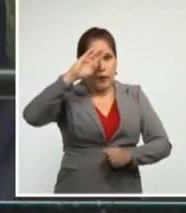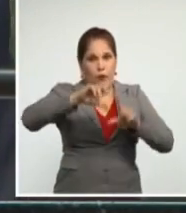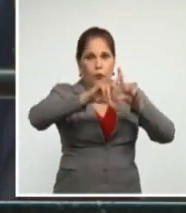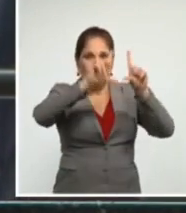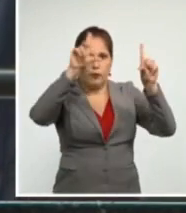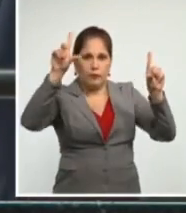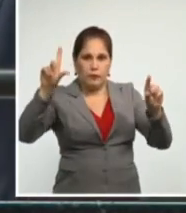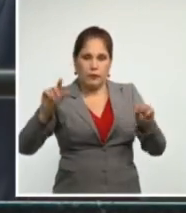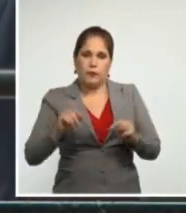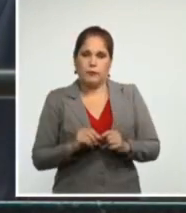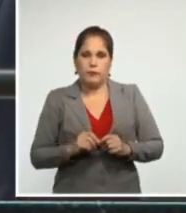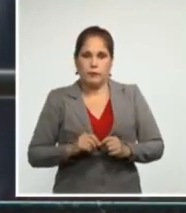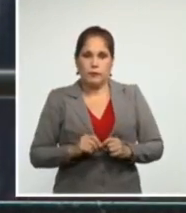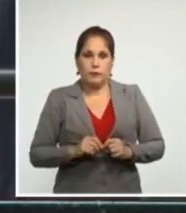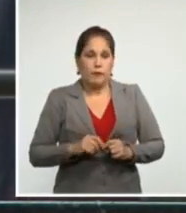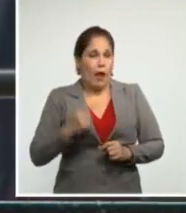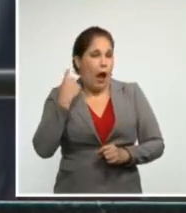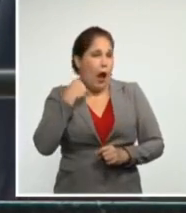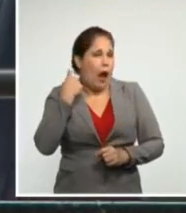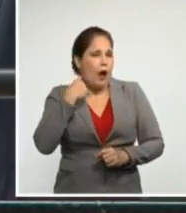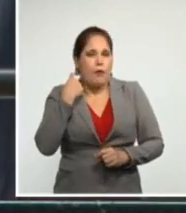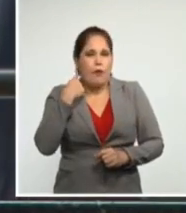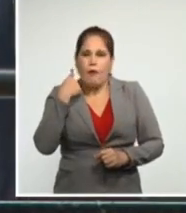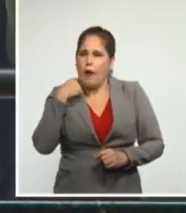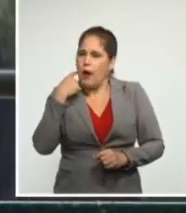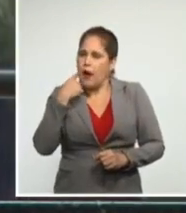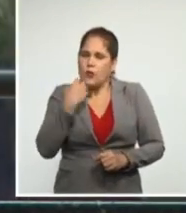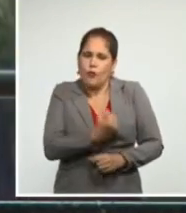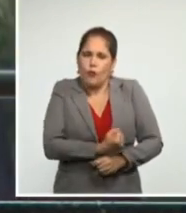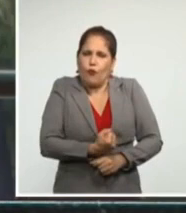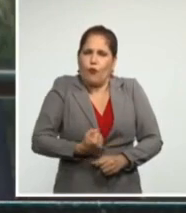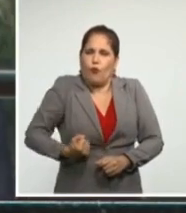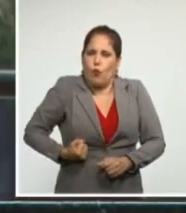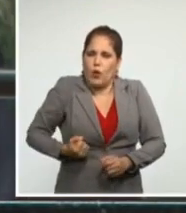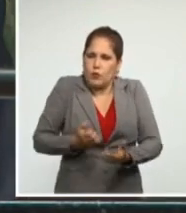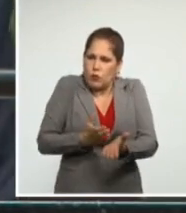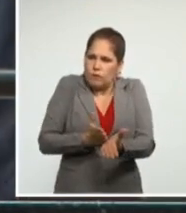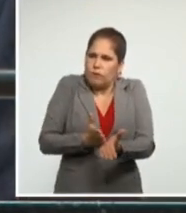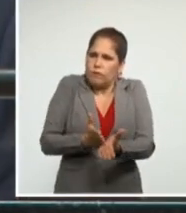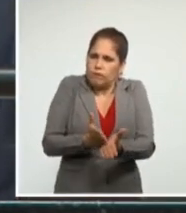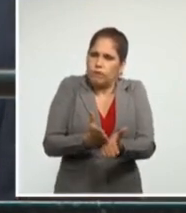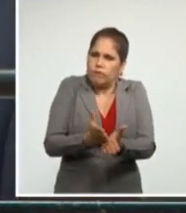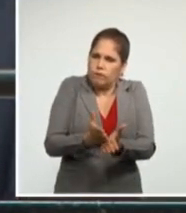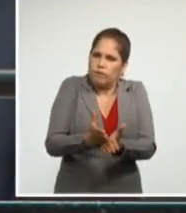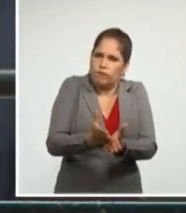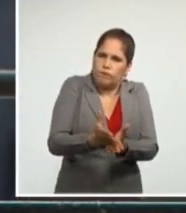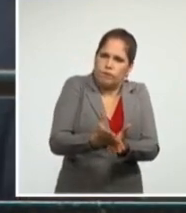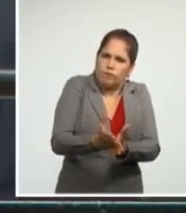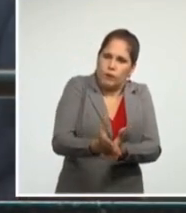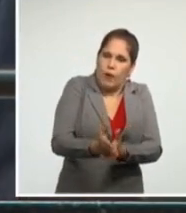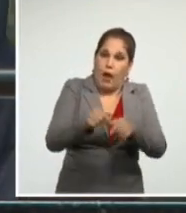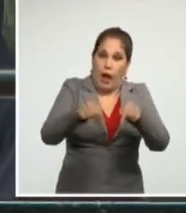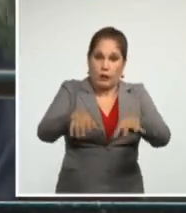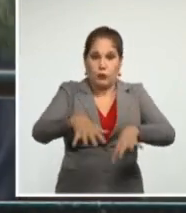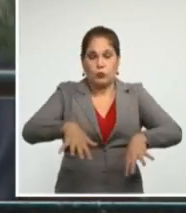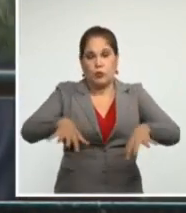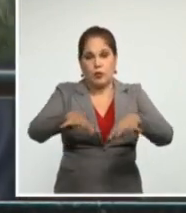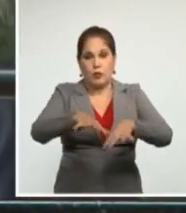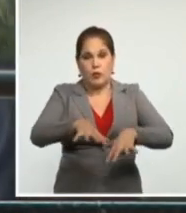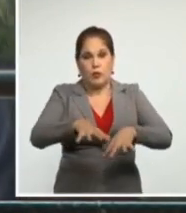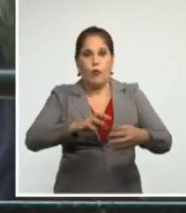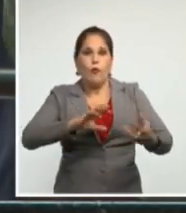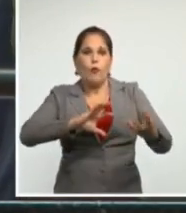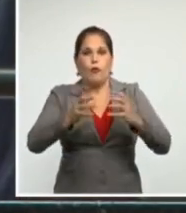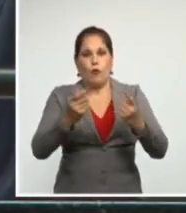Cuba lleva años de esfuerzo sostenido en la actualización de su modelo